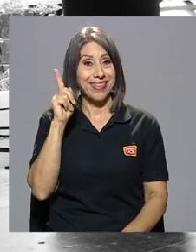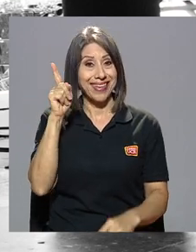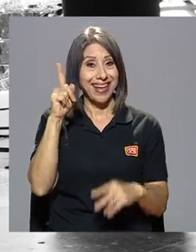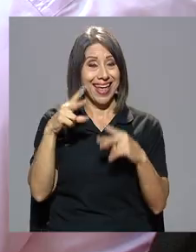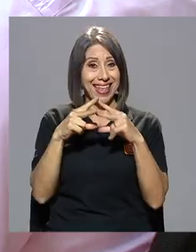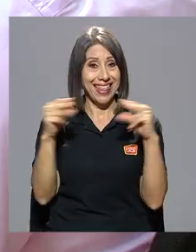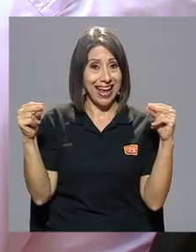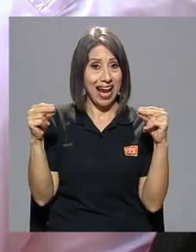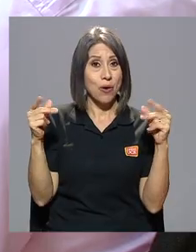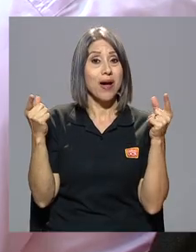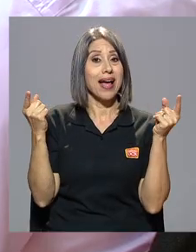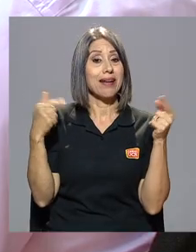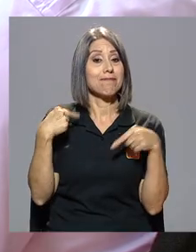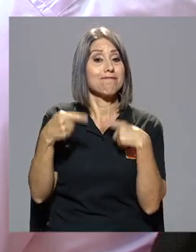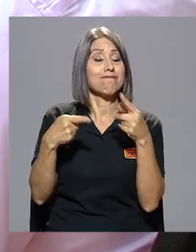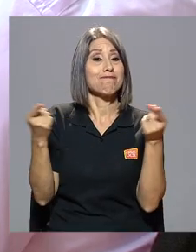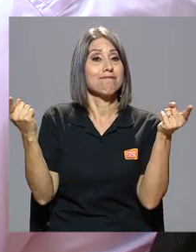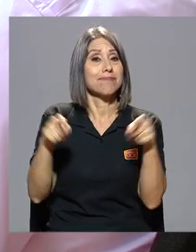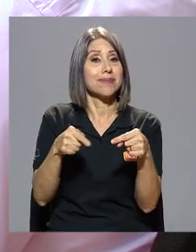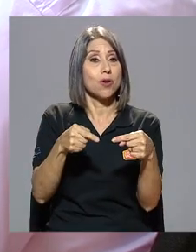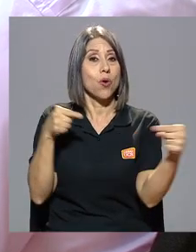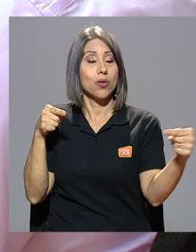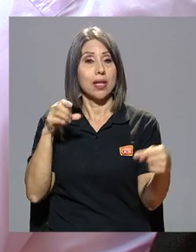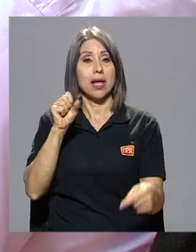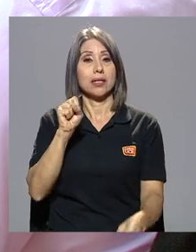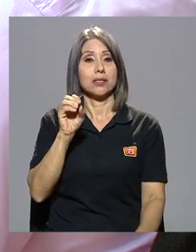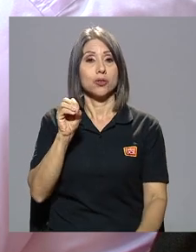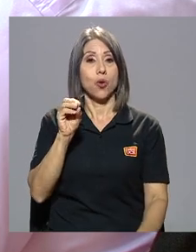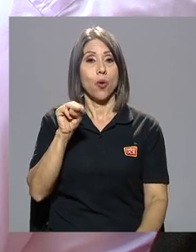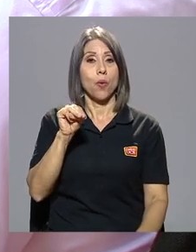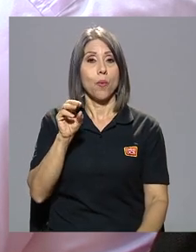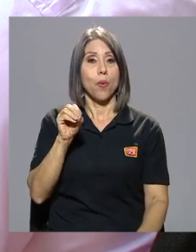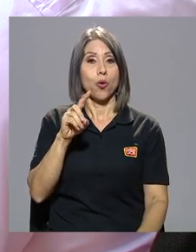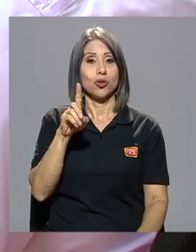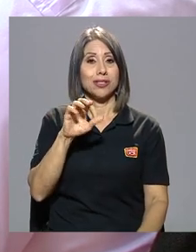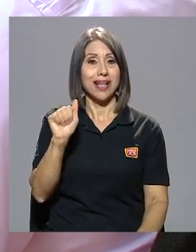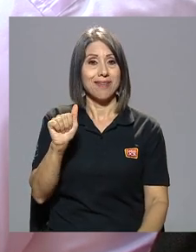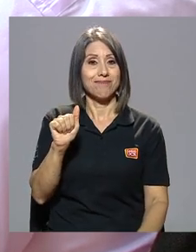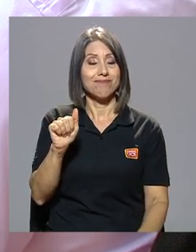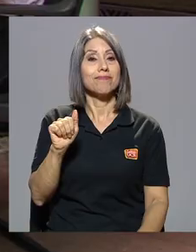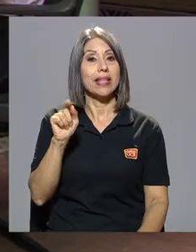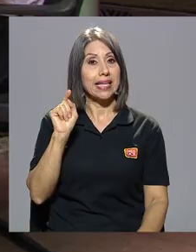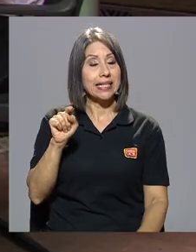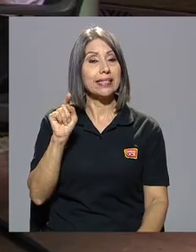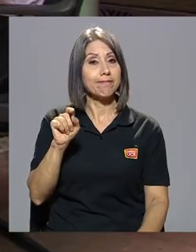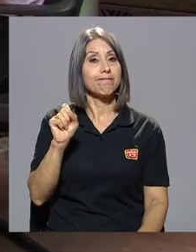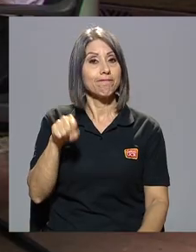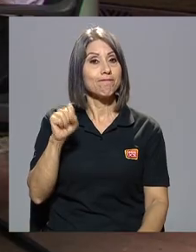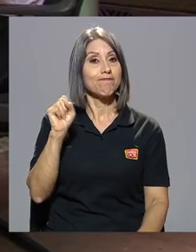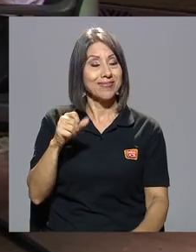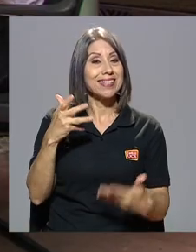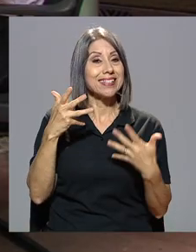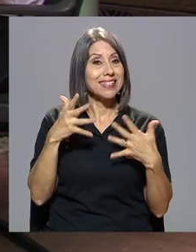en Nicaragua se iba a producir una guerra contra Somoza y de hecho venía